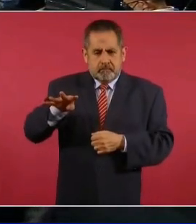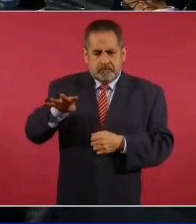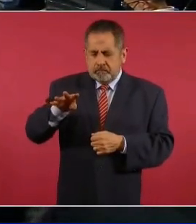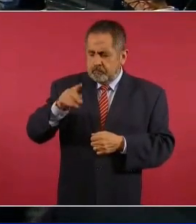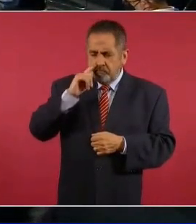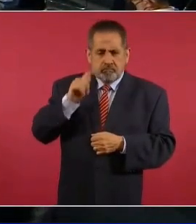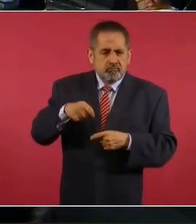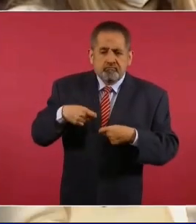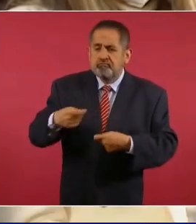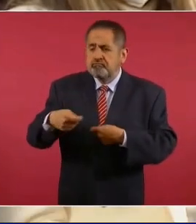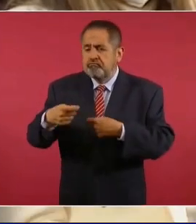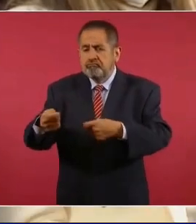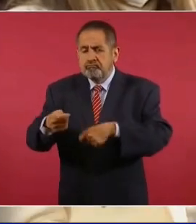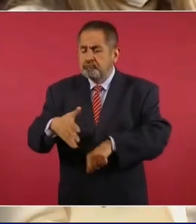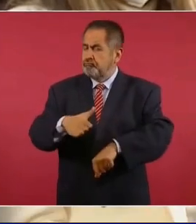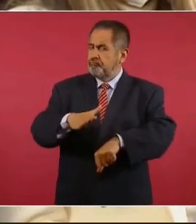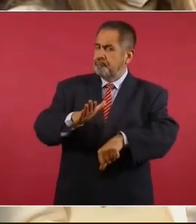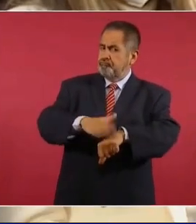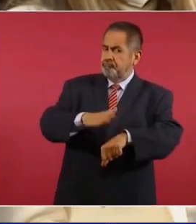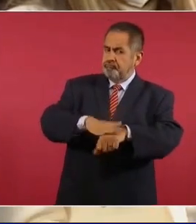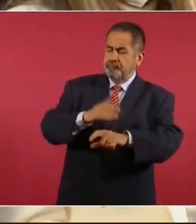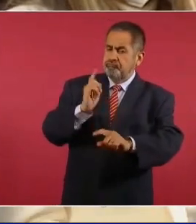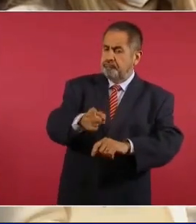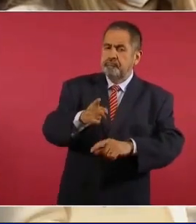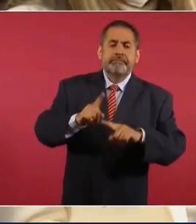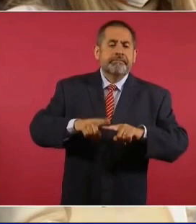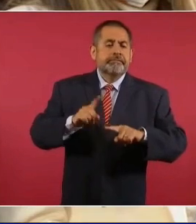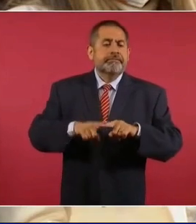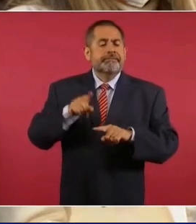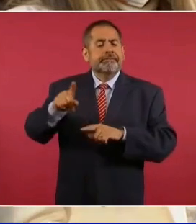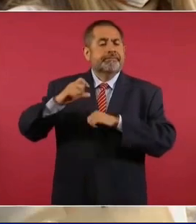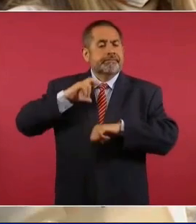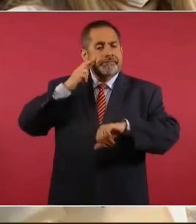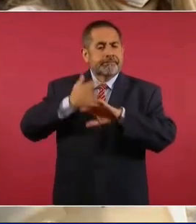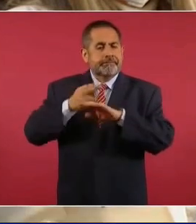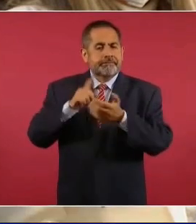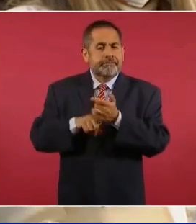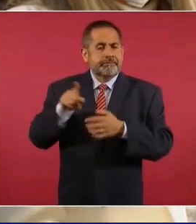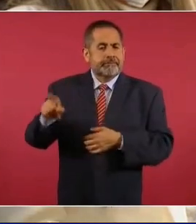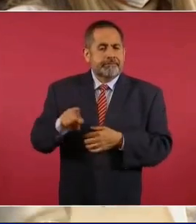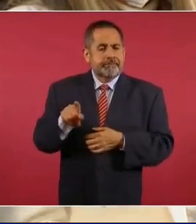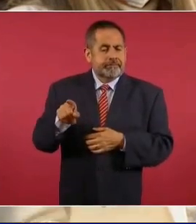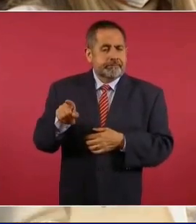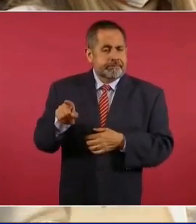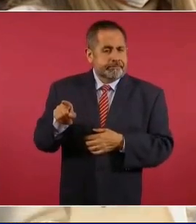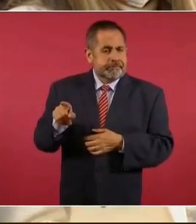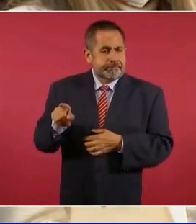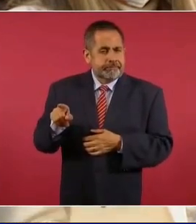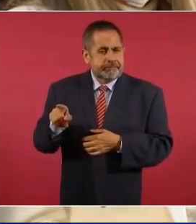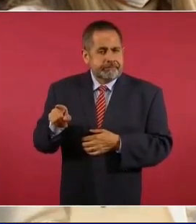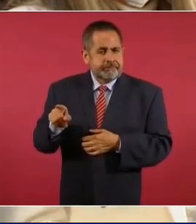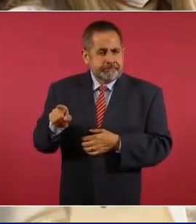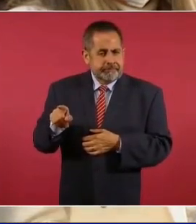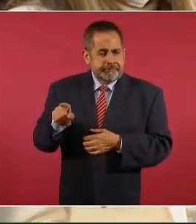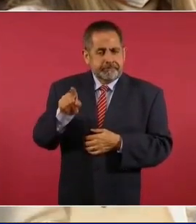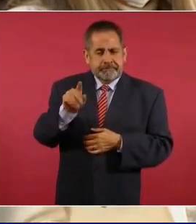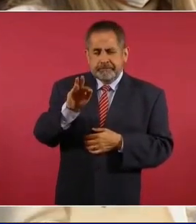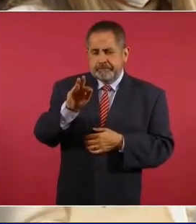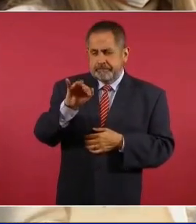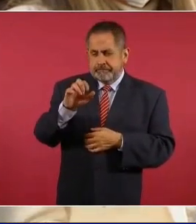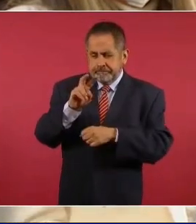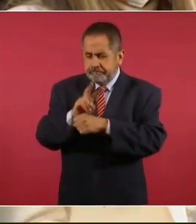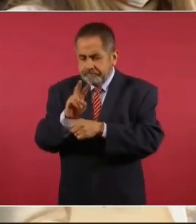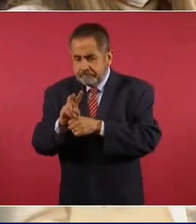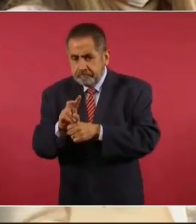hubo una observación por parte del órgano de fiscalización estatal por mil